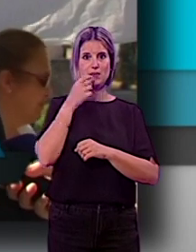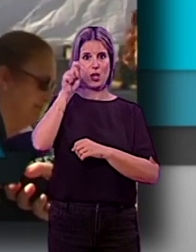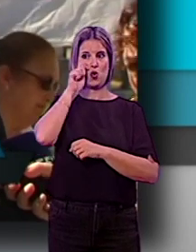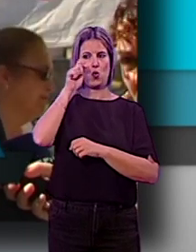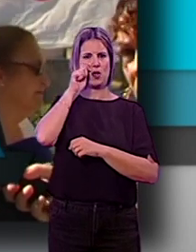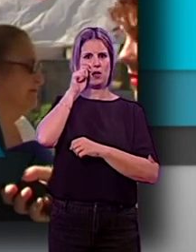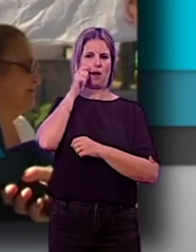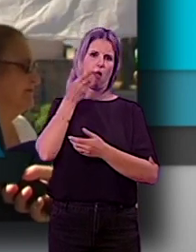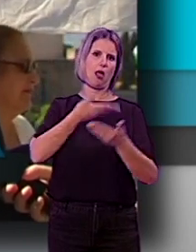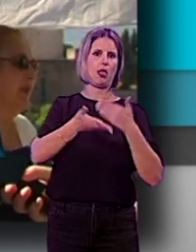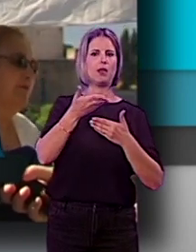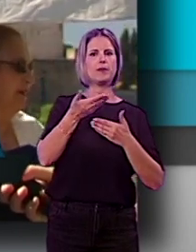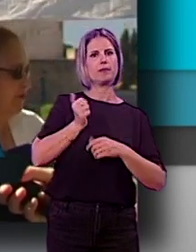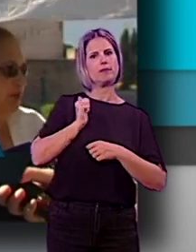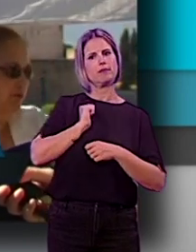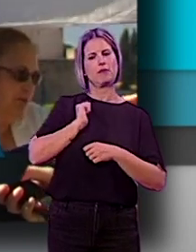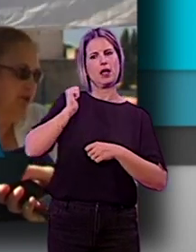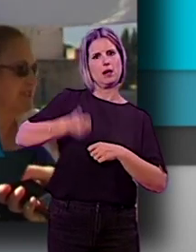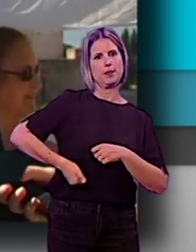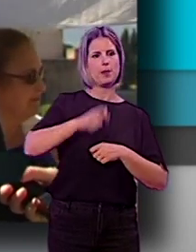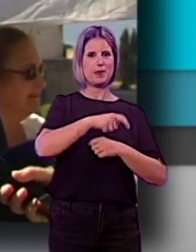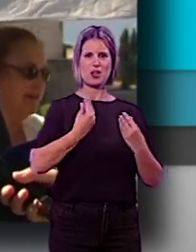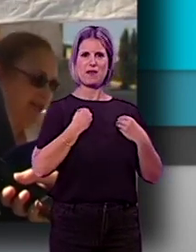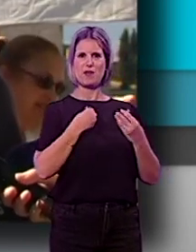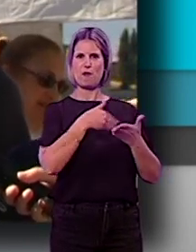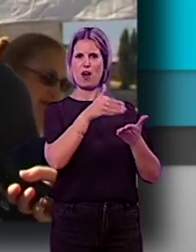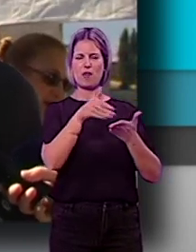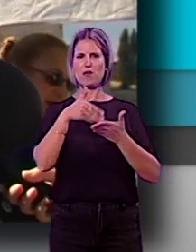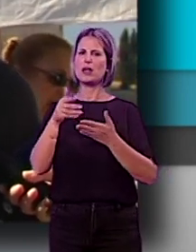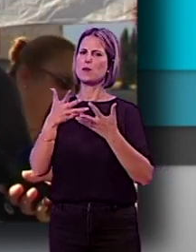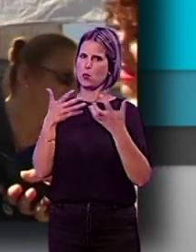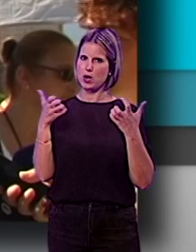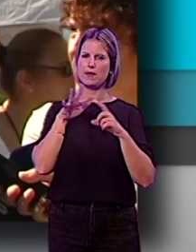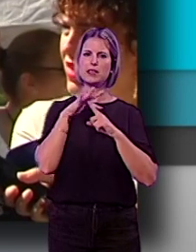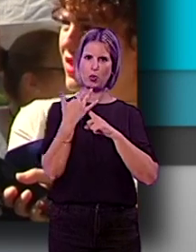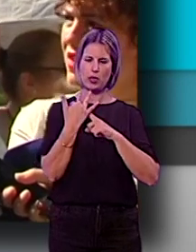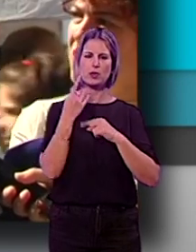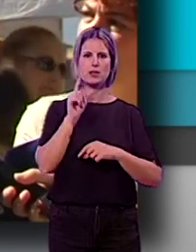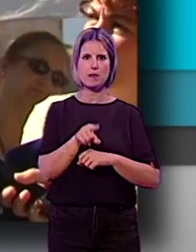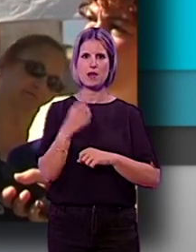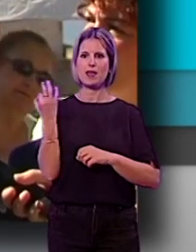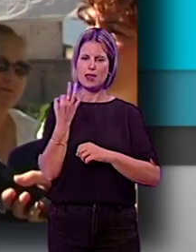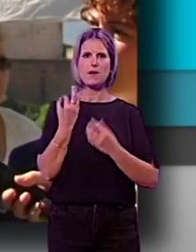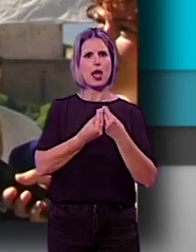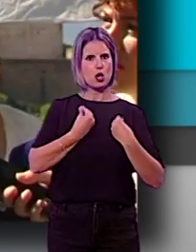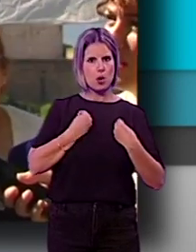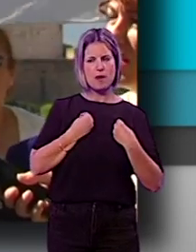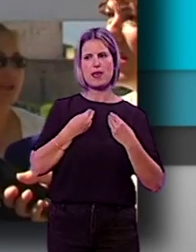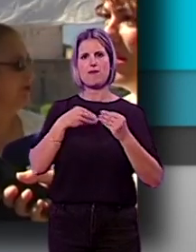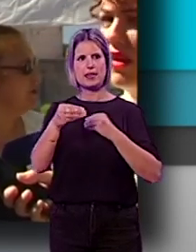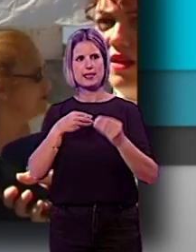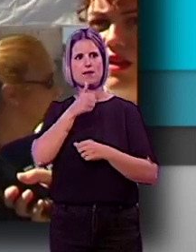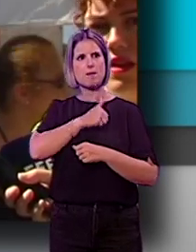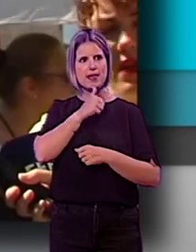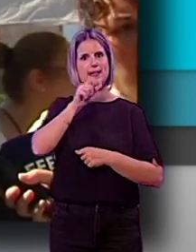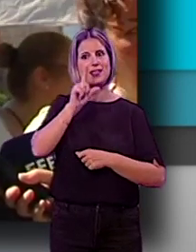enriquecerse a costa de expulsar a los vecinos de aquí creemos que algo muy grave está sucediendo hay que convivir y hay que ser flexible y paciente